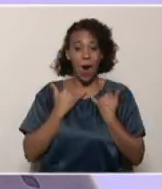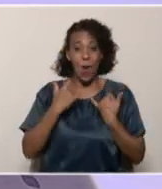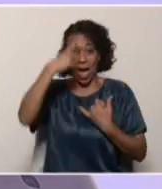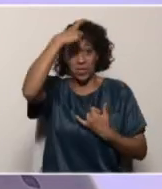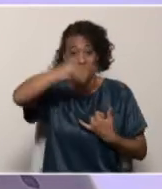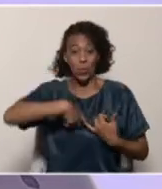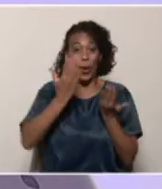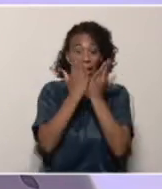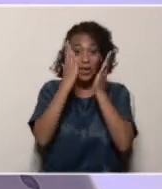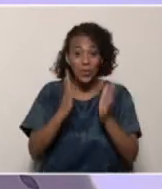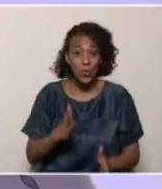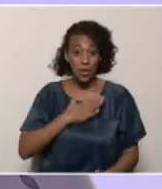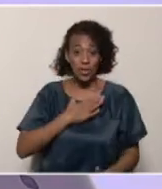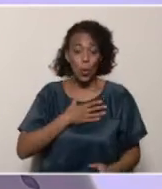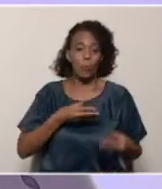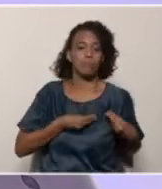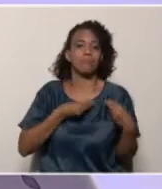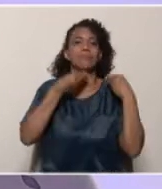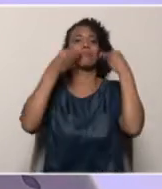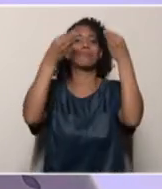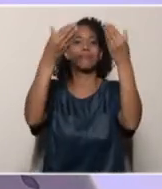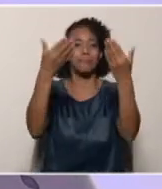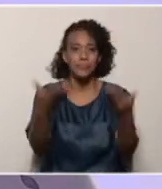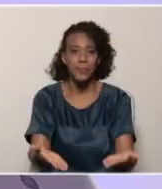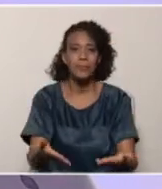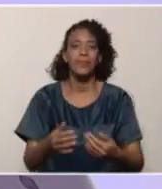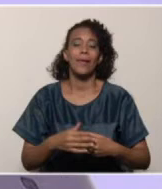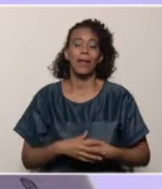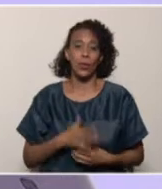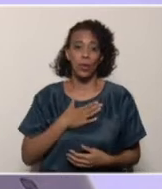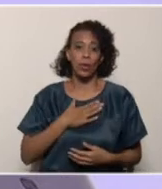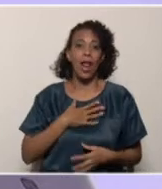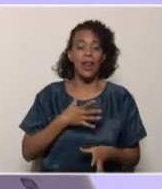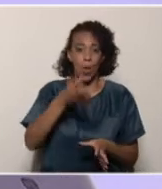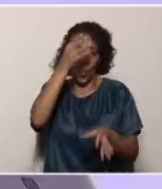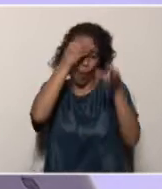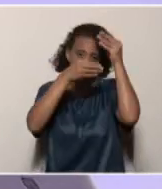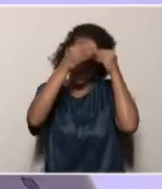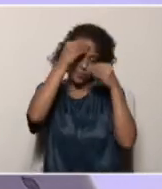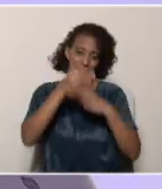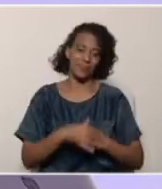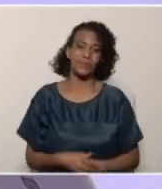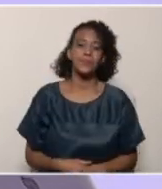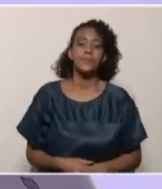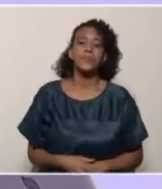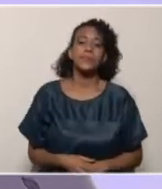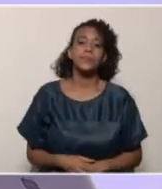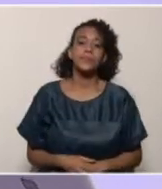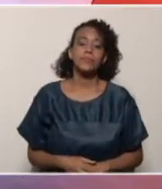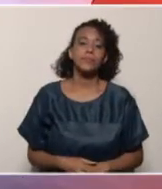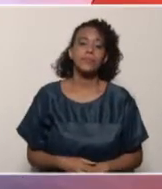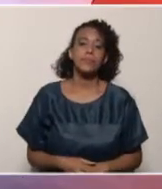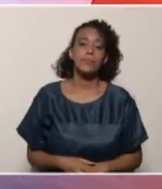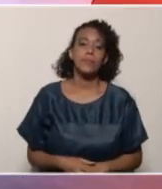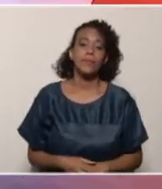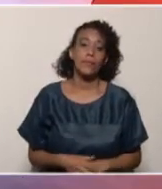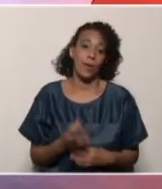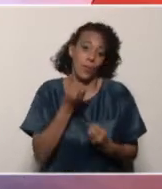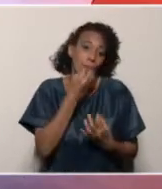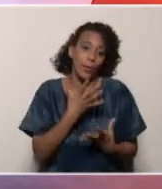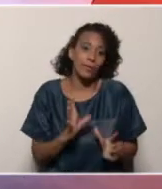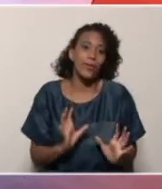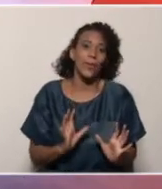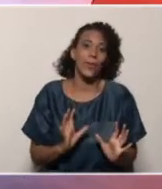poco tiempo de sus títulos como bachilleres o técnicos medios en las distintas menciones y especialidades. Así es. Y, bueno,